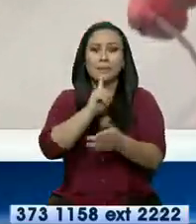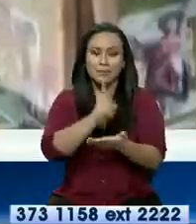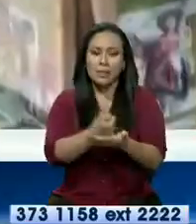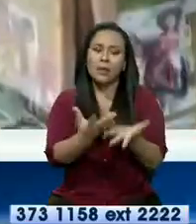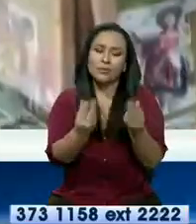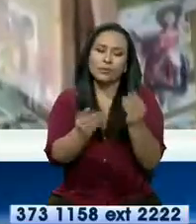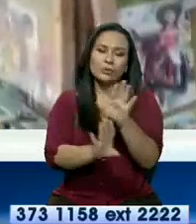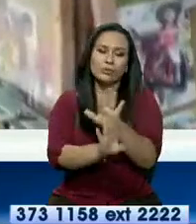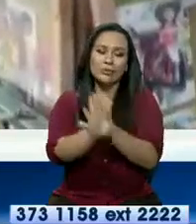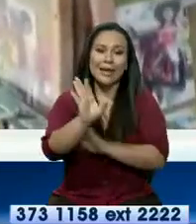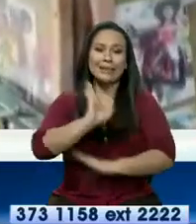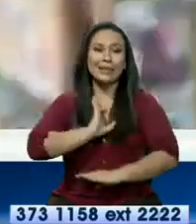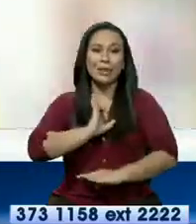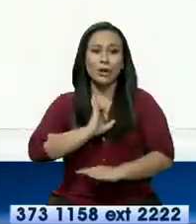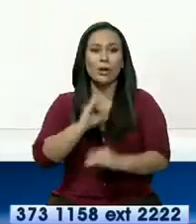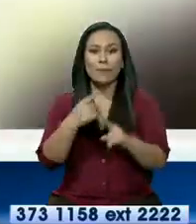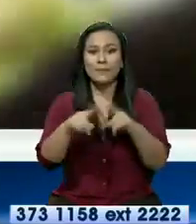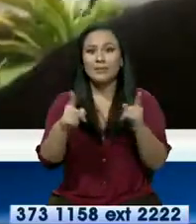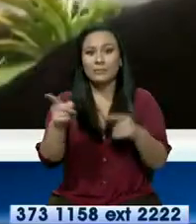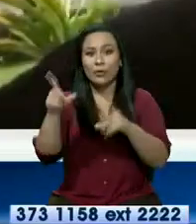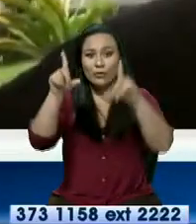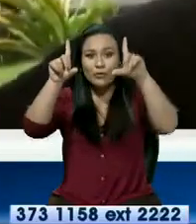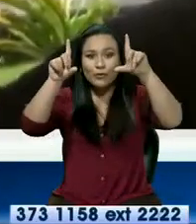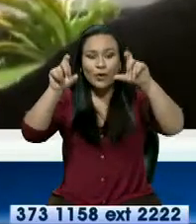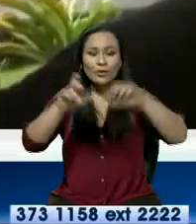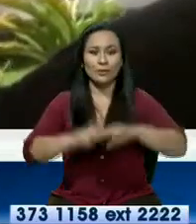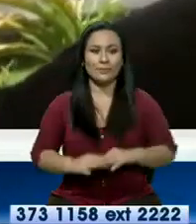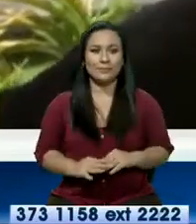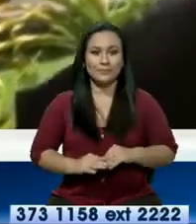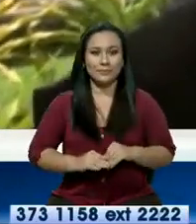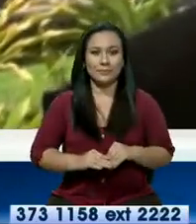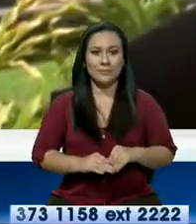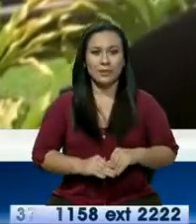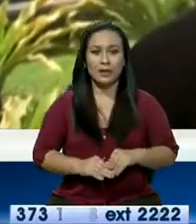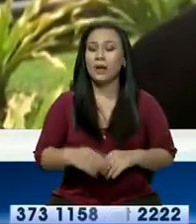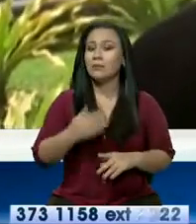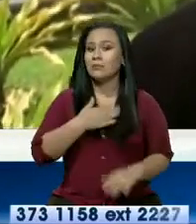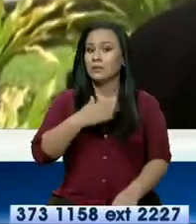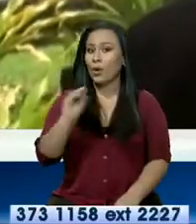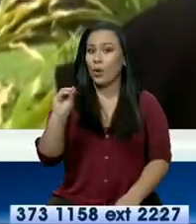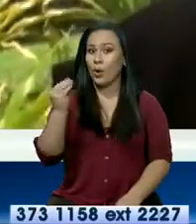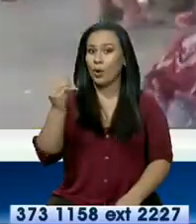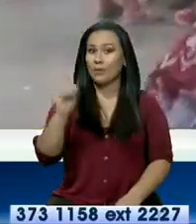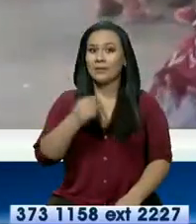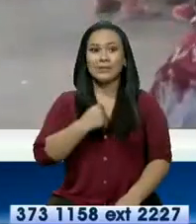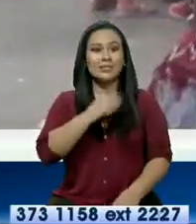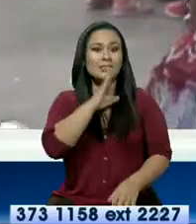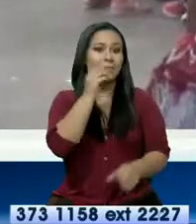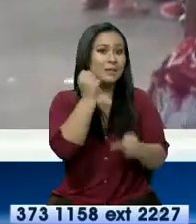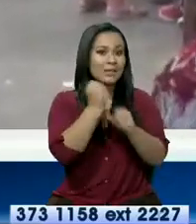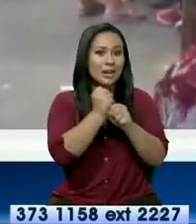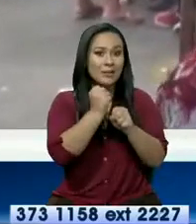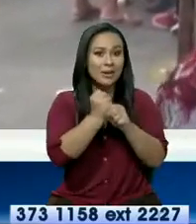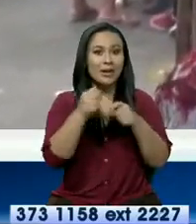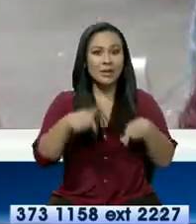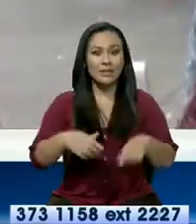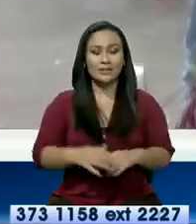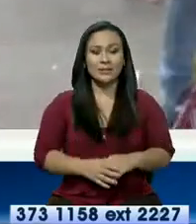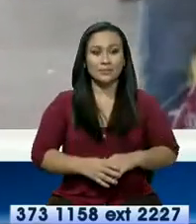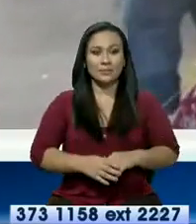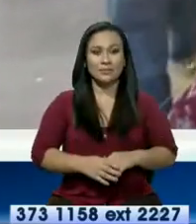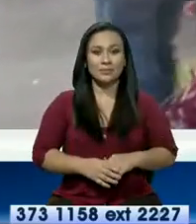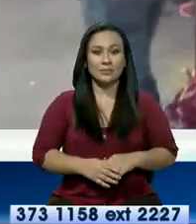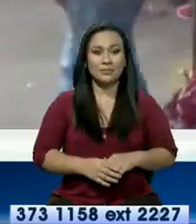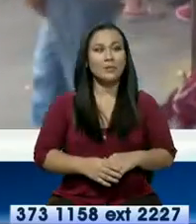tecnológicos, los fotógrafos. Desde que mi juventud he trabajado aquí. A los fotógrafos eran mis papás y